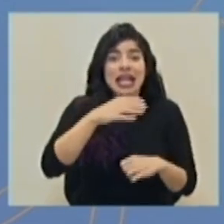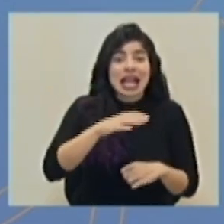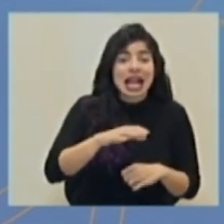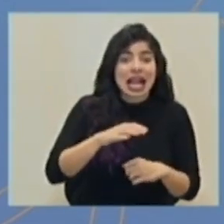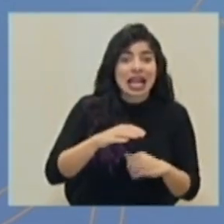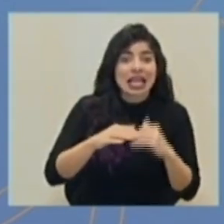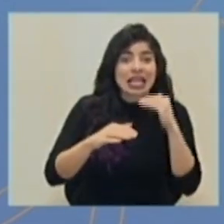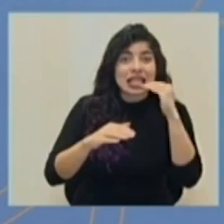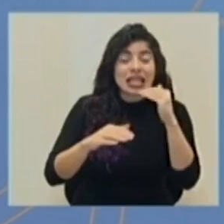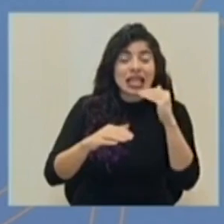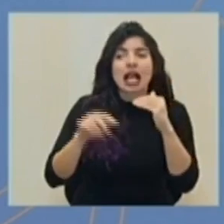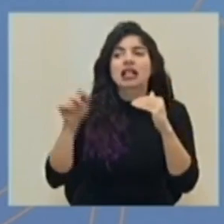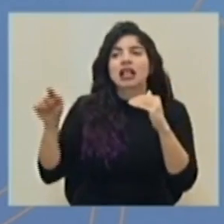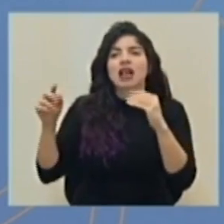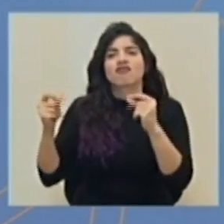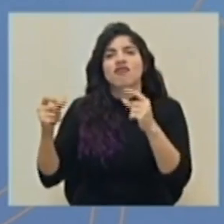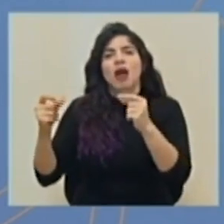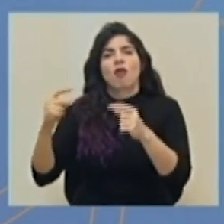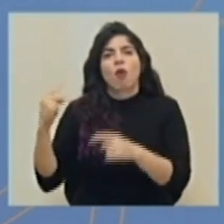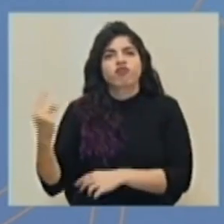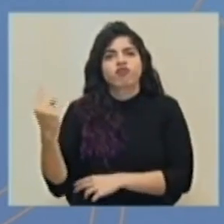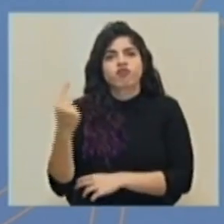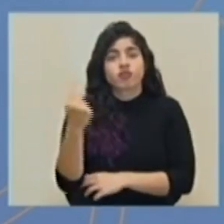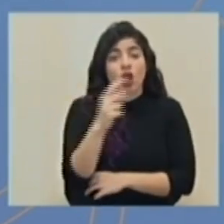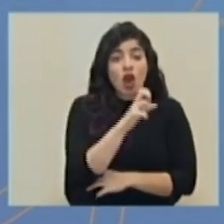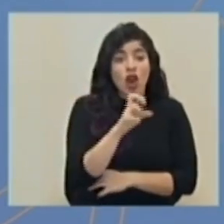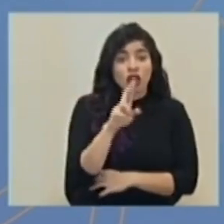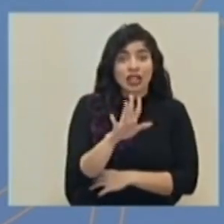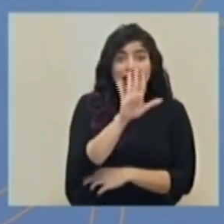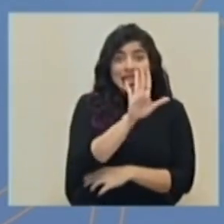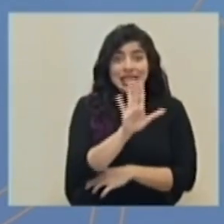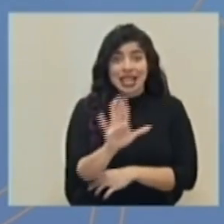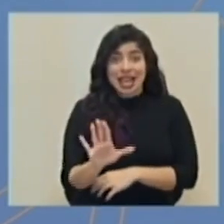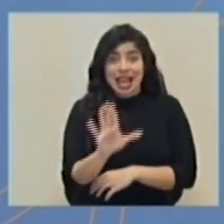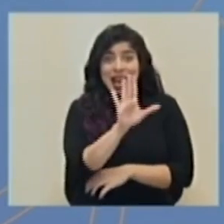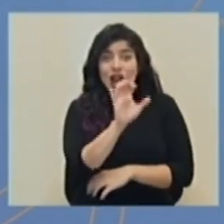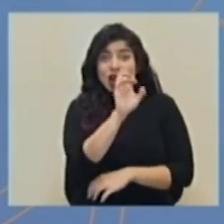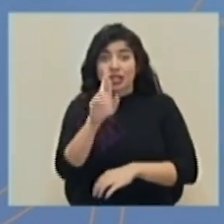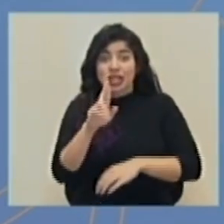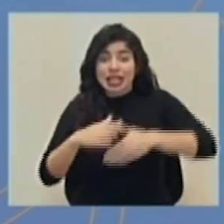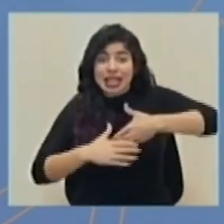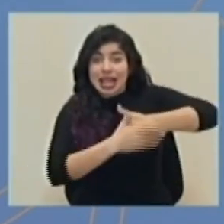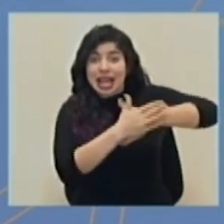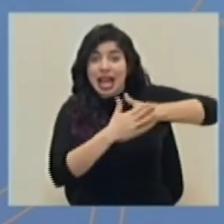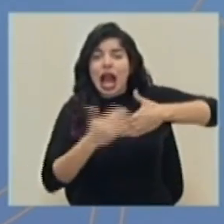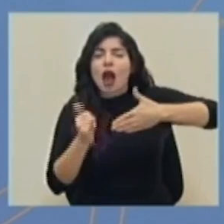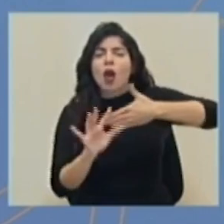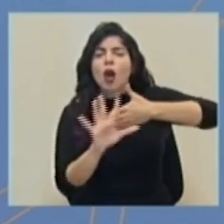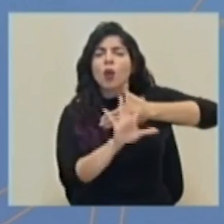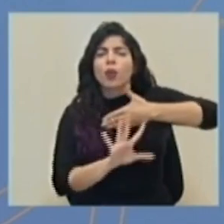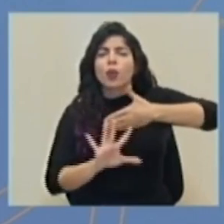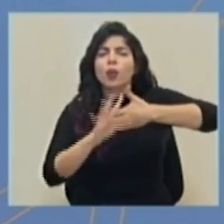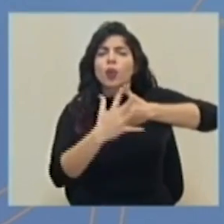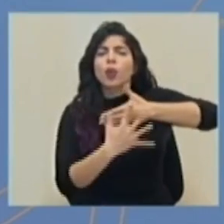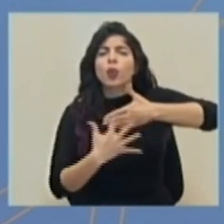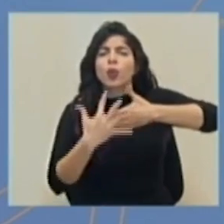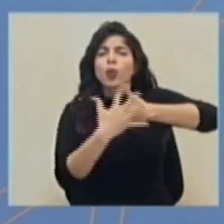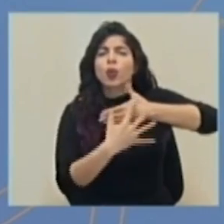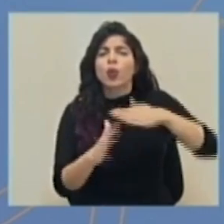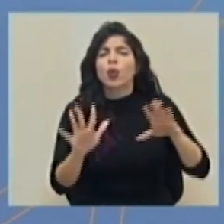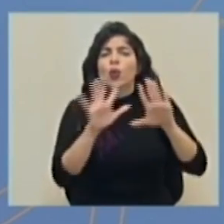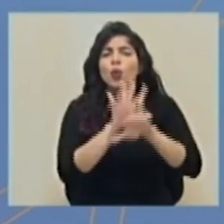como podemos observar en Costa Rica tenemos abundante nubosidad y lógicamente la actividad lluviosa que se está